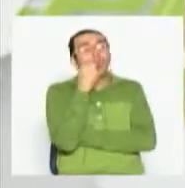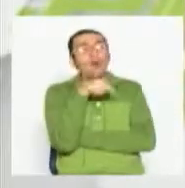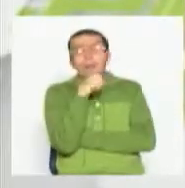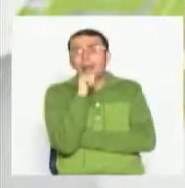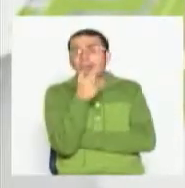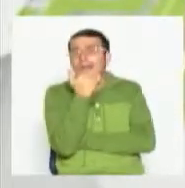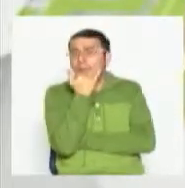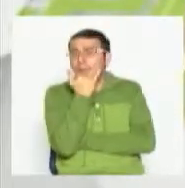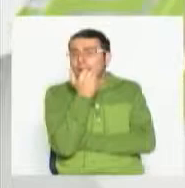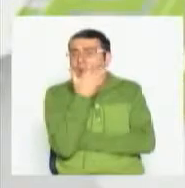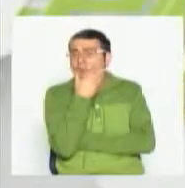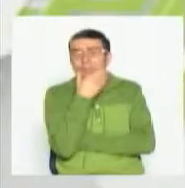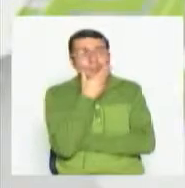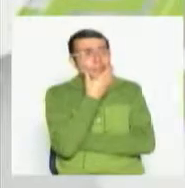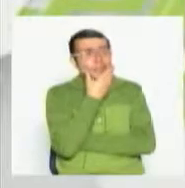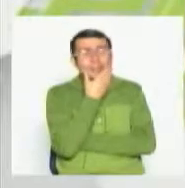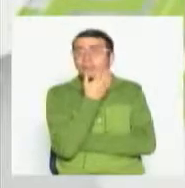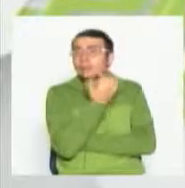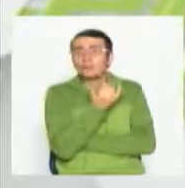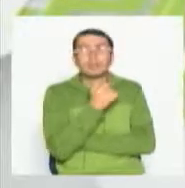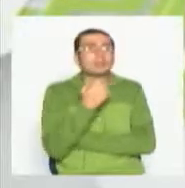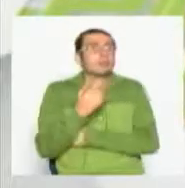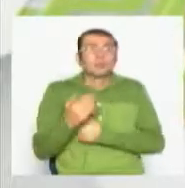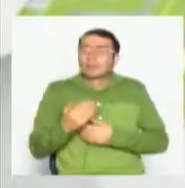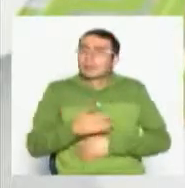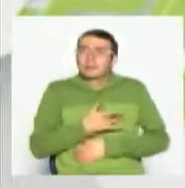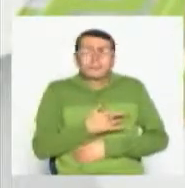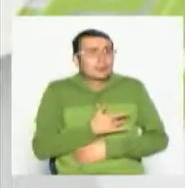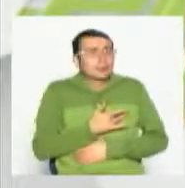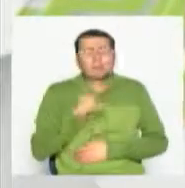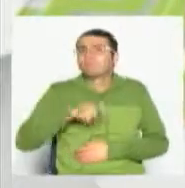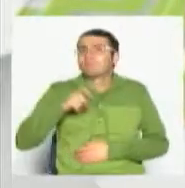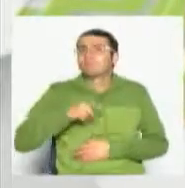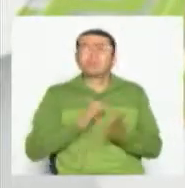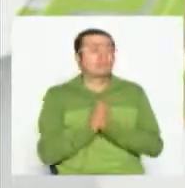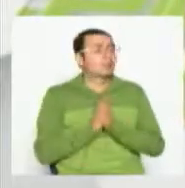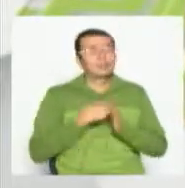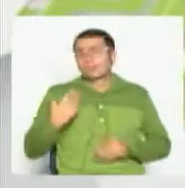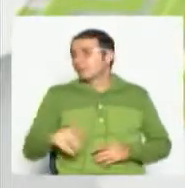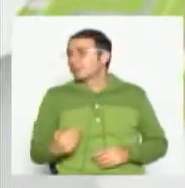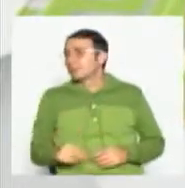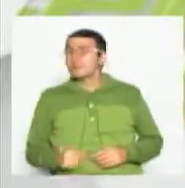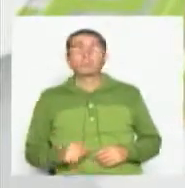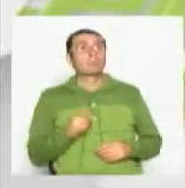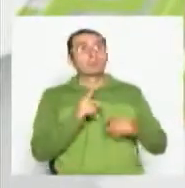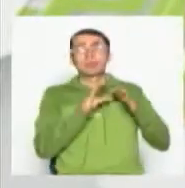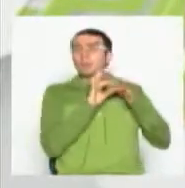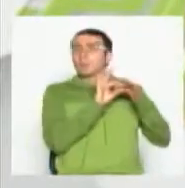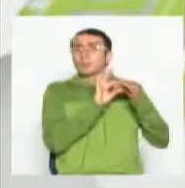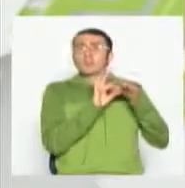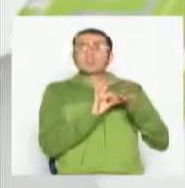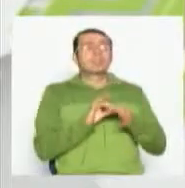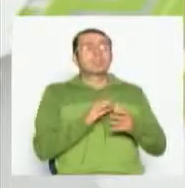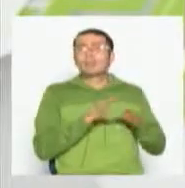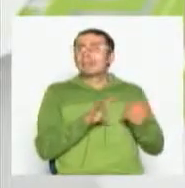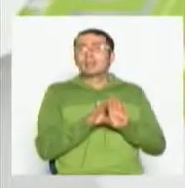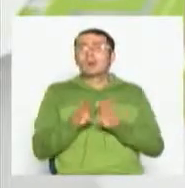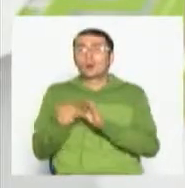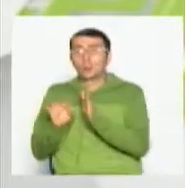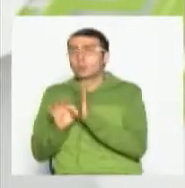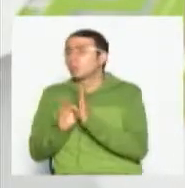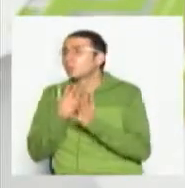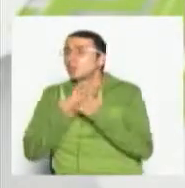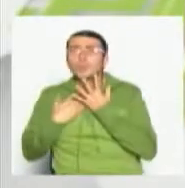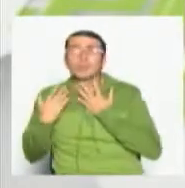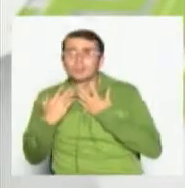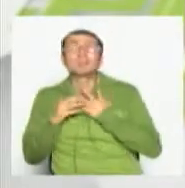programa, y lo empiezan a sentir como una necesidad tal que les empieza a generar a estos personajes ciertas dificultades,